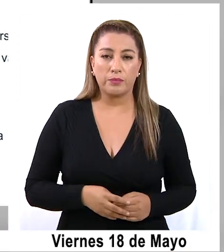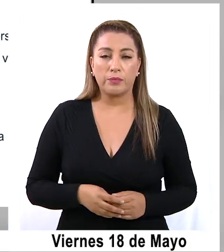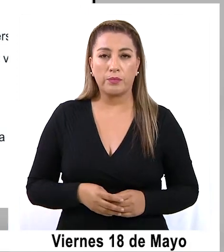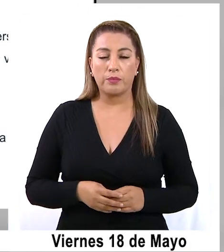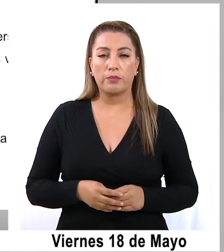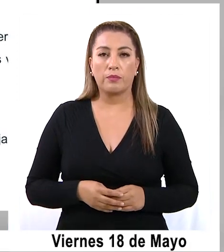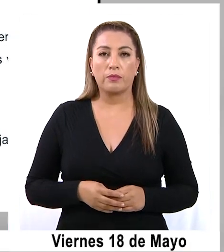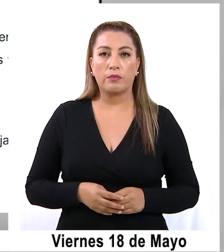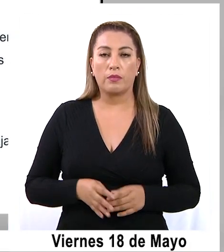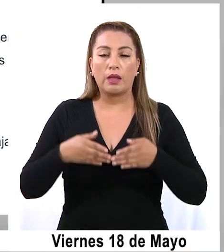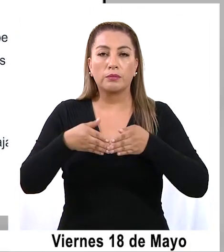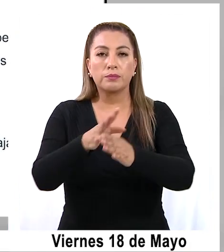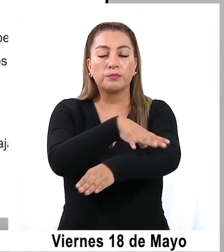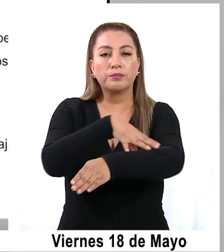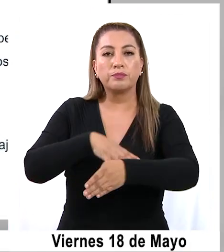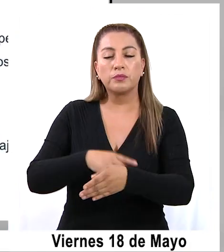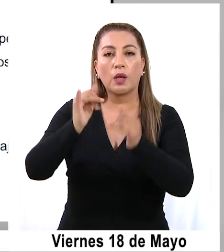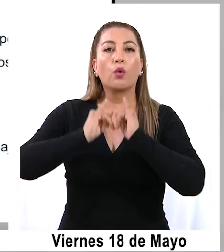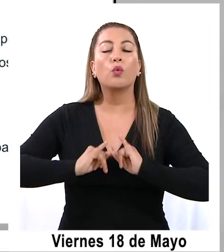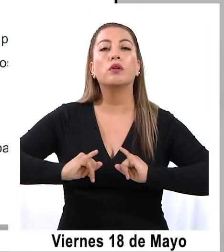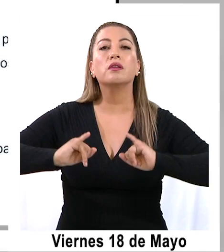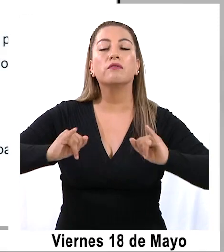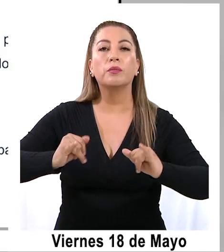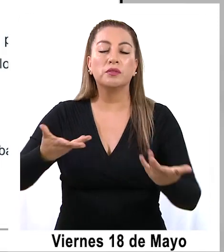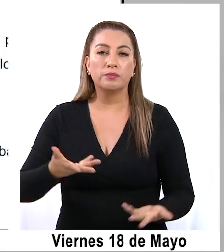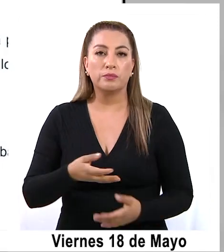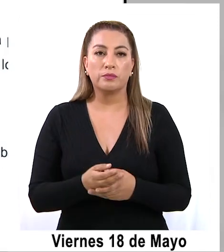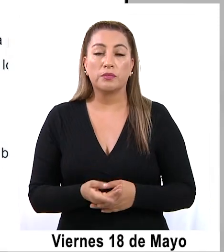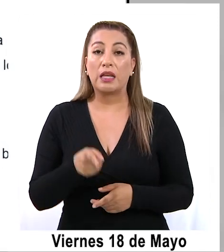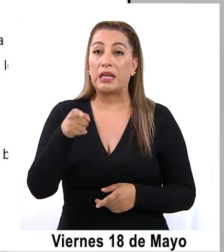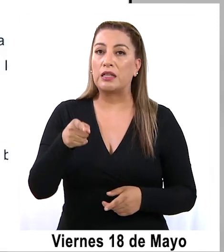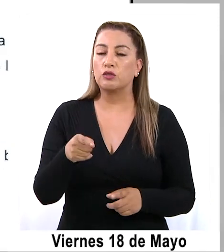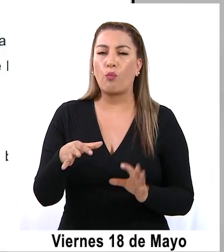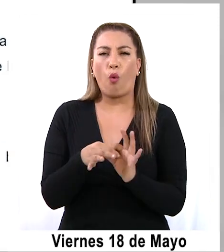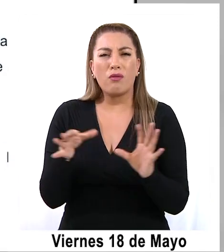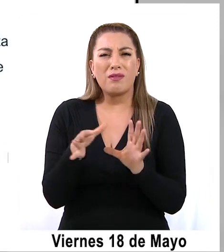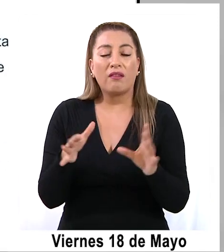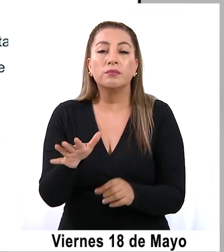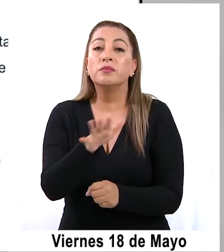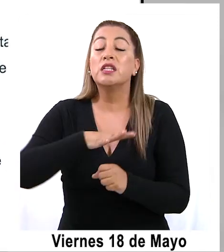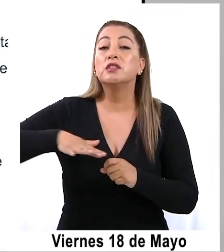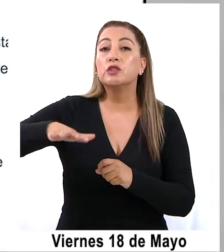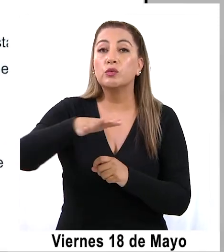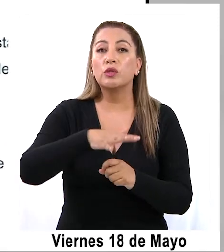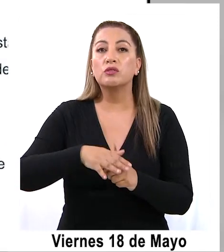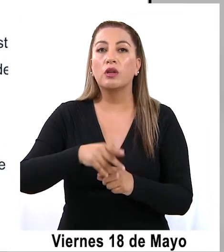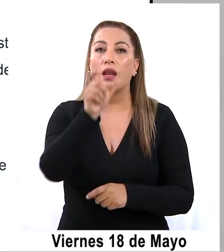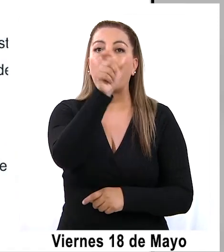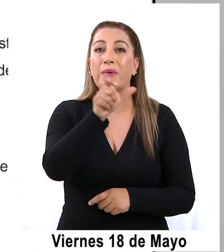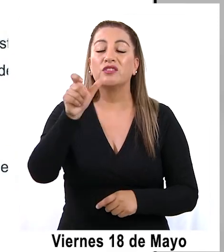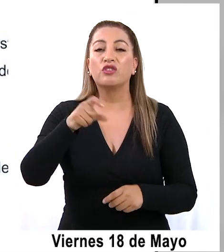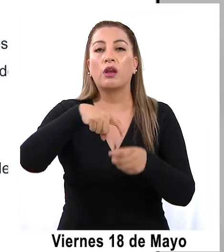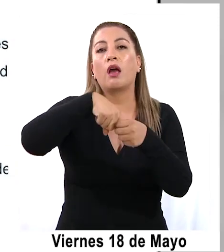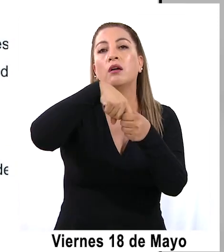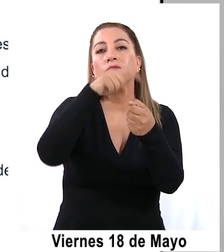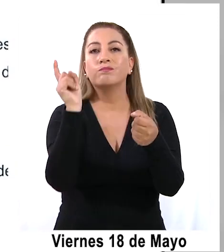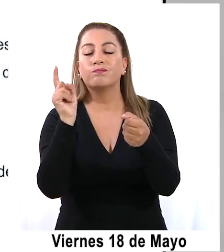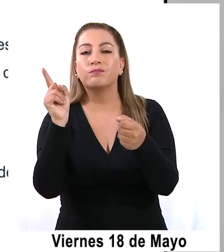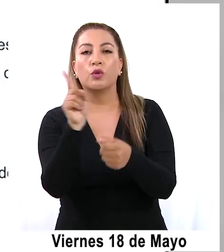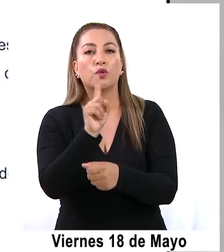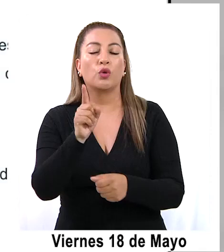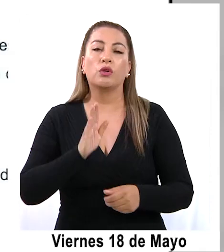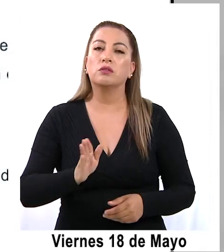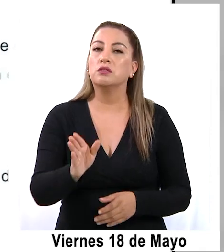La Armada, a través de un comunicado, señaló que, dada la gravedad del hecho, resolvió dar de baja a los servidores